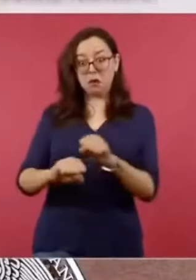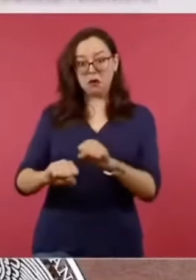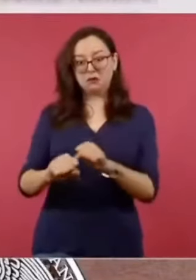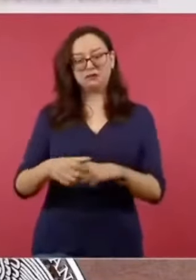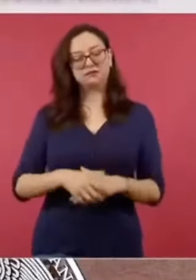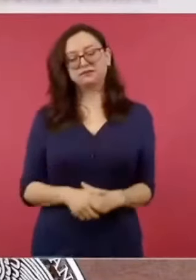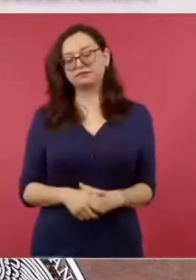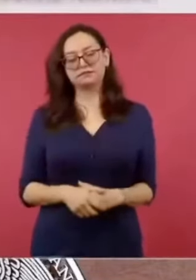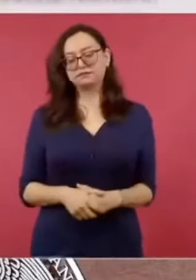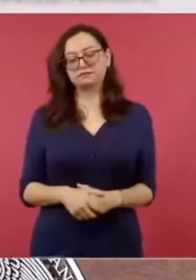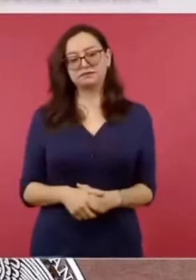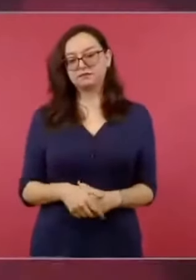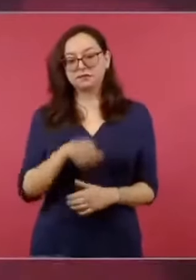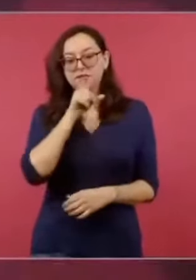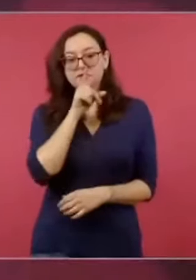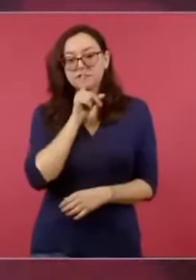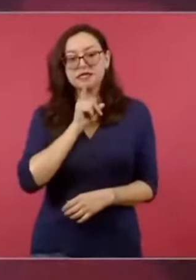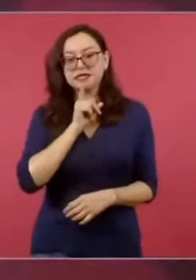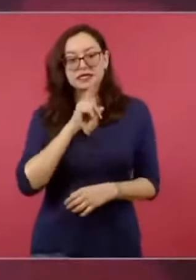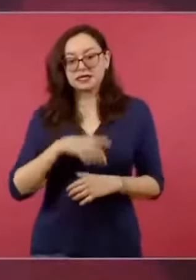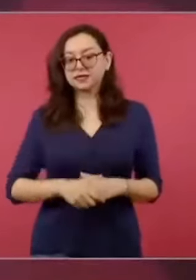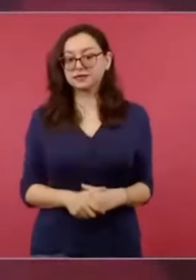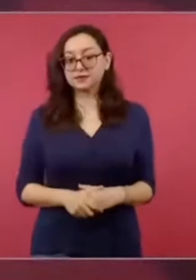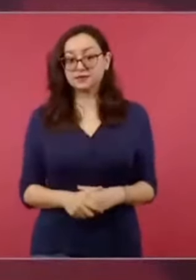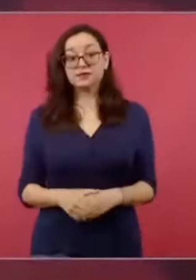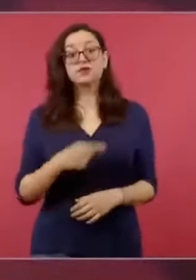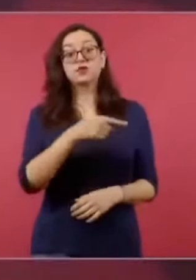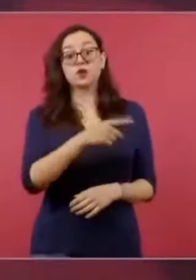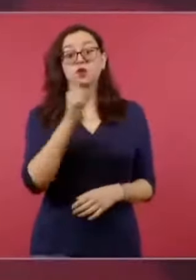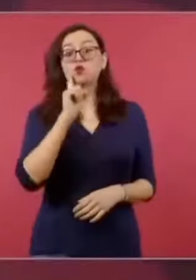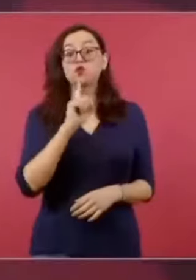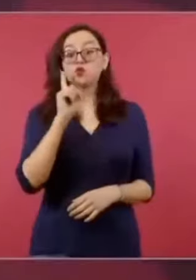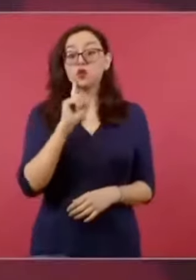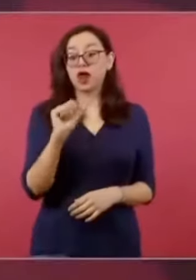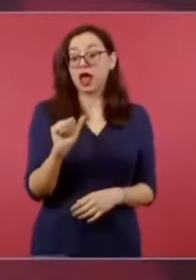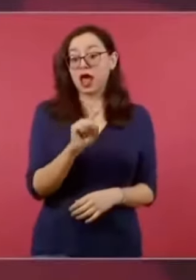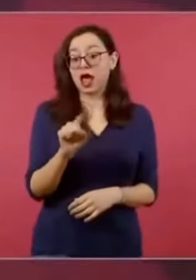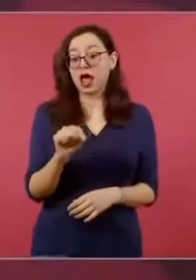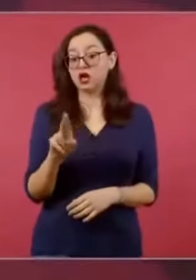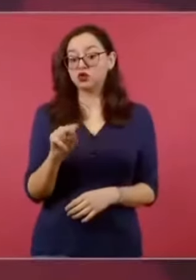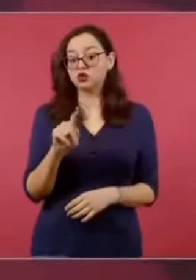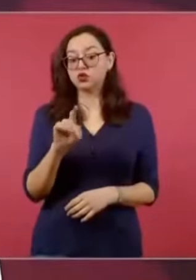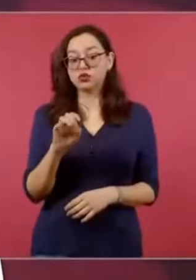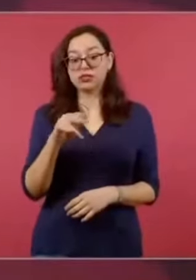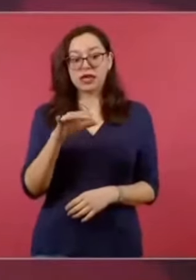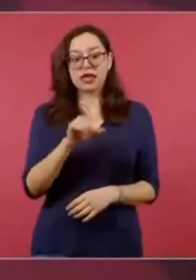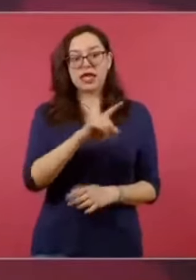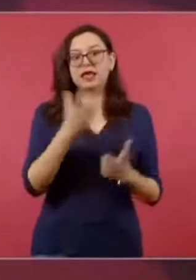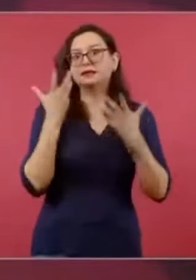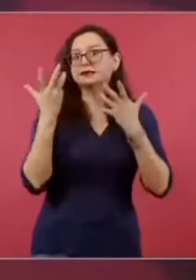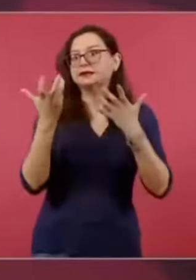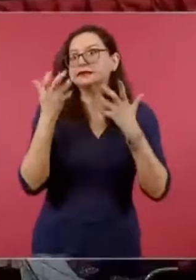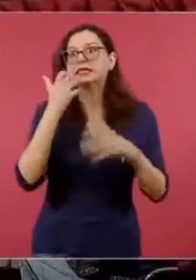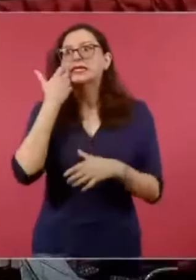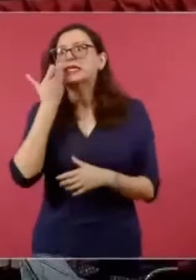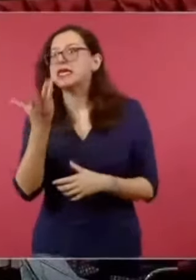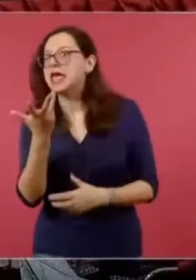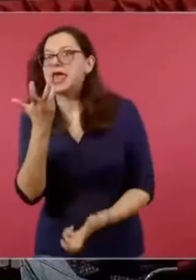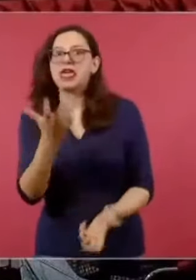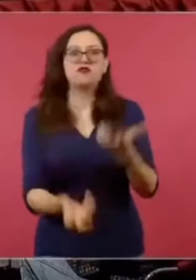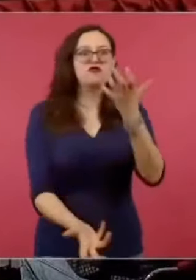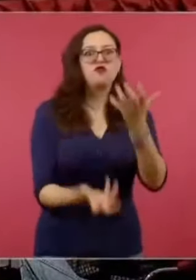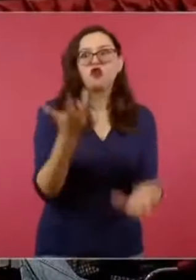de mostrar un país en llamas, la periodista Susana Uresti publicó el 10 de junio pasado un video